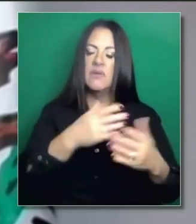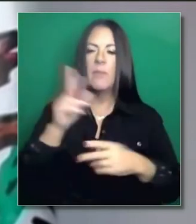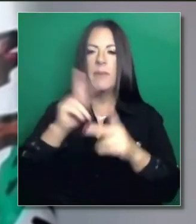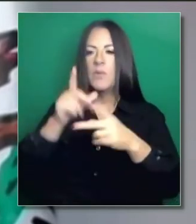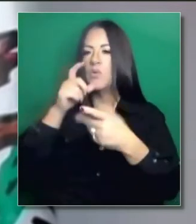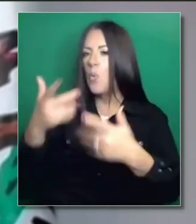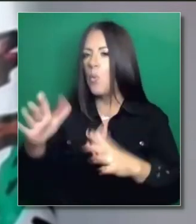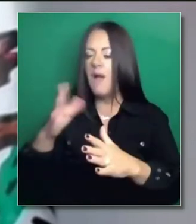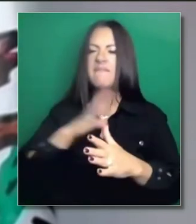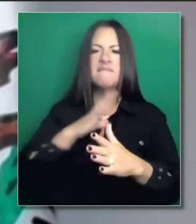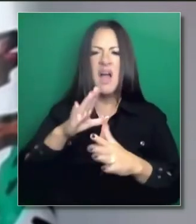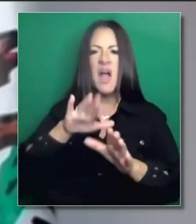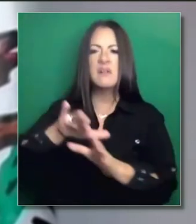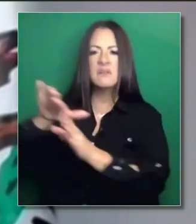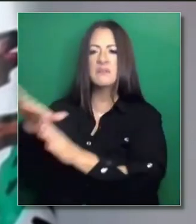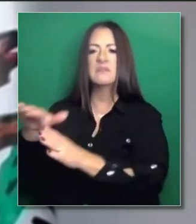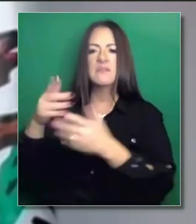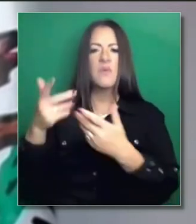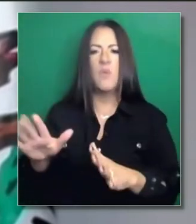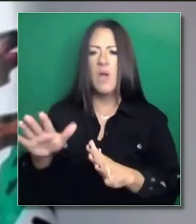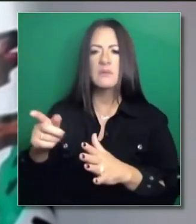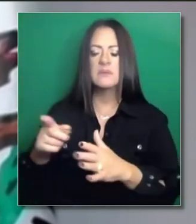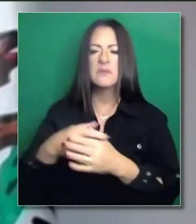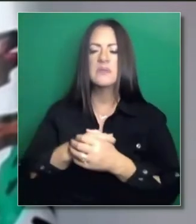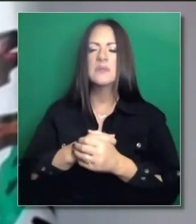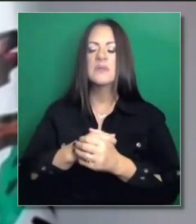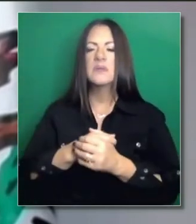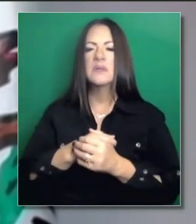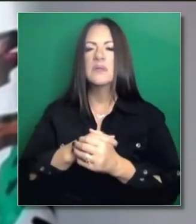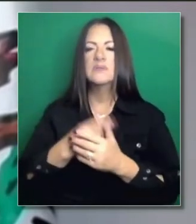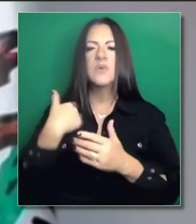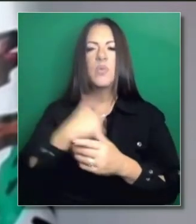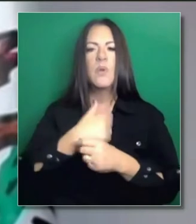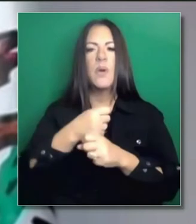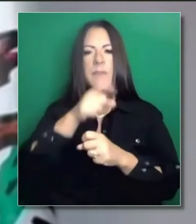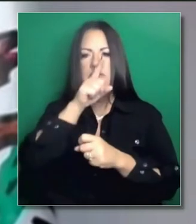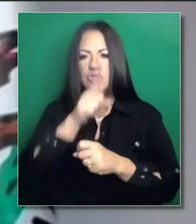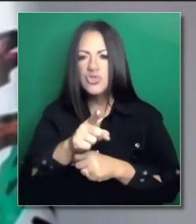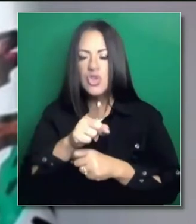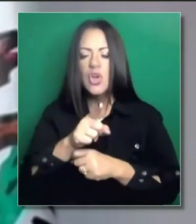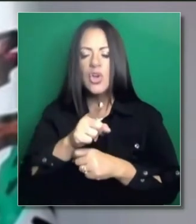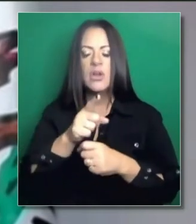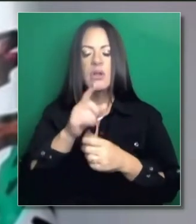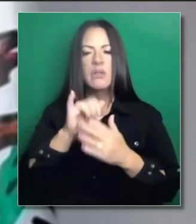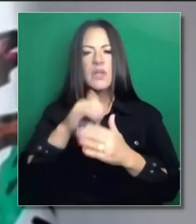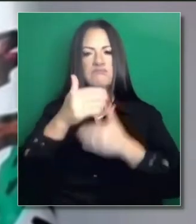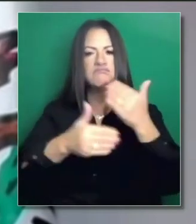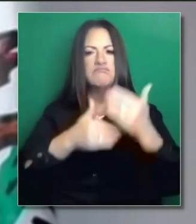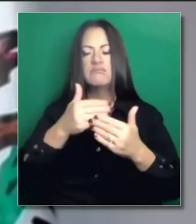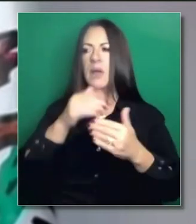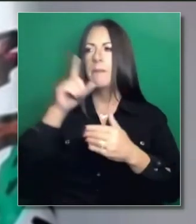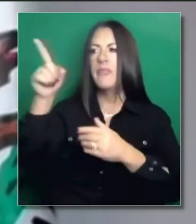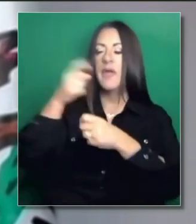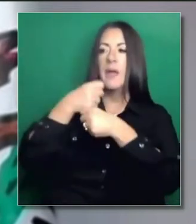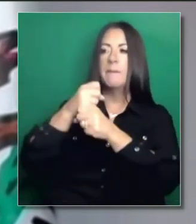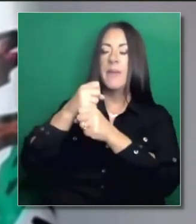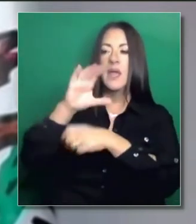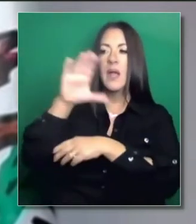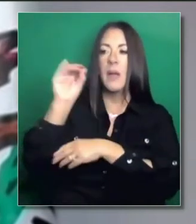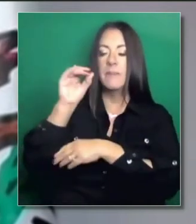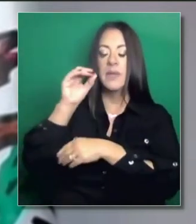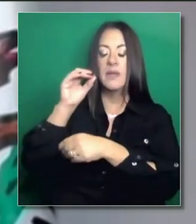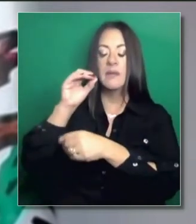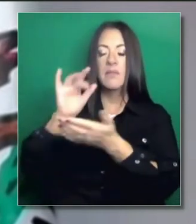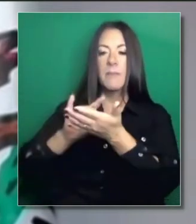logístico y tampoco es un problema que tenga que ver con el hecho que los fabricantes